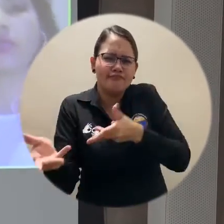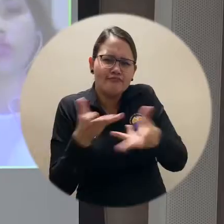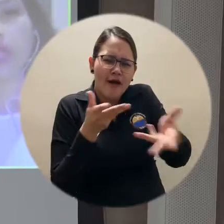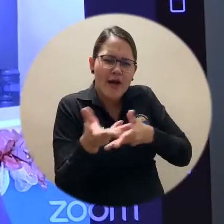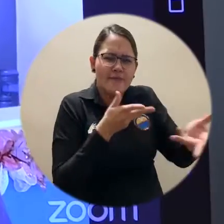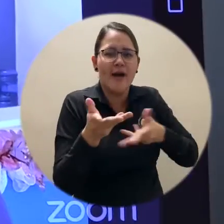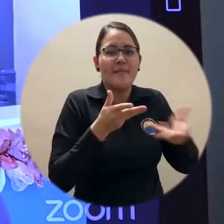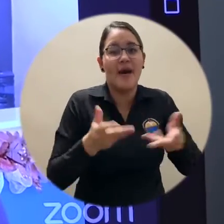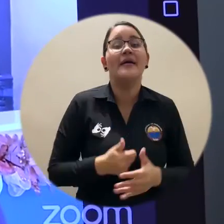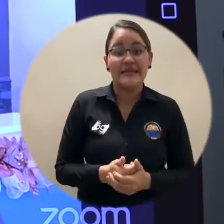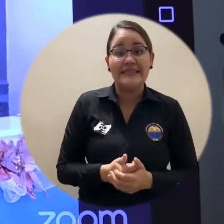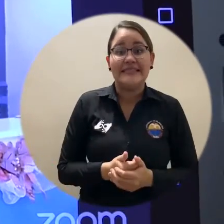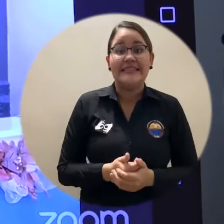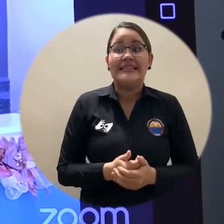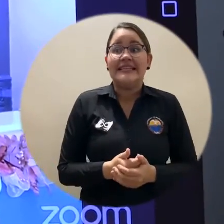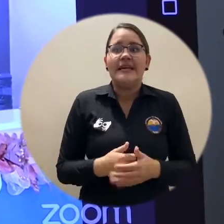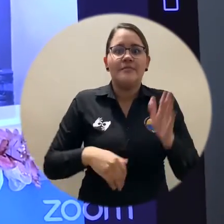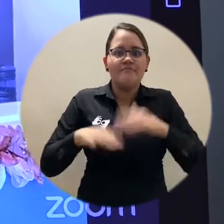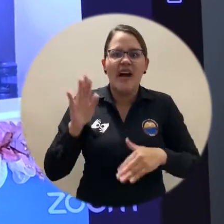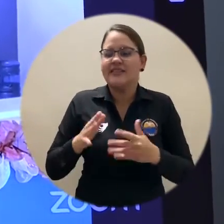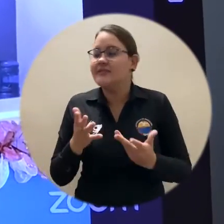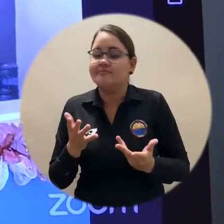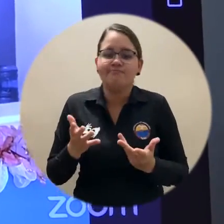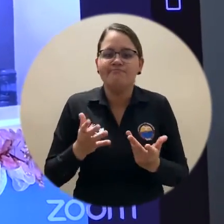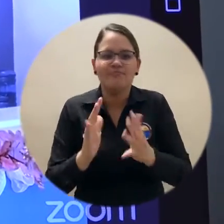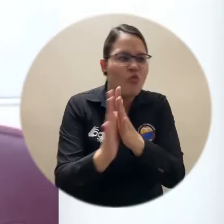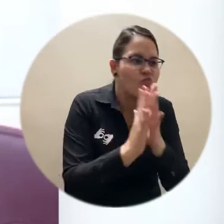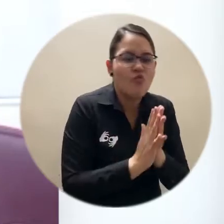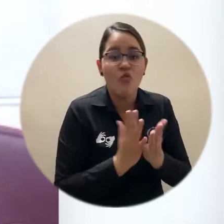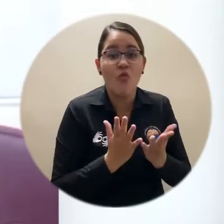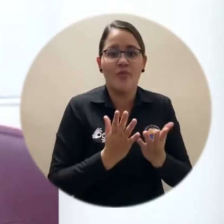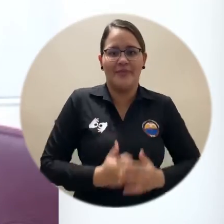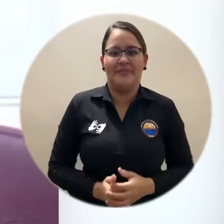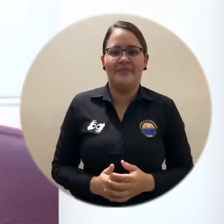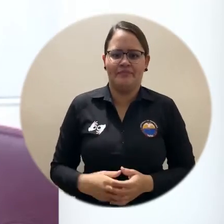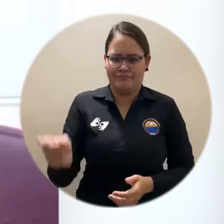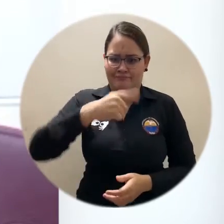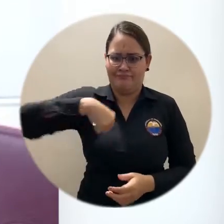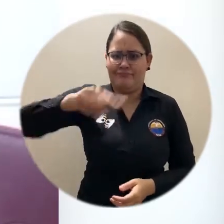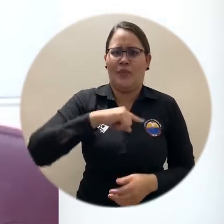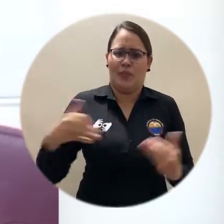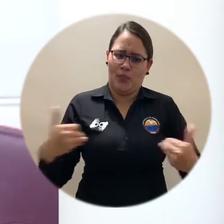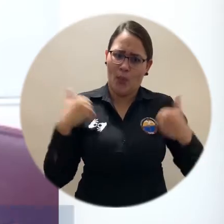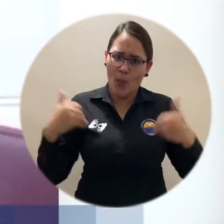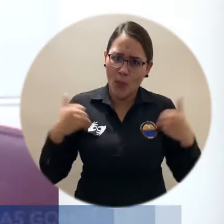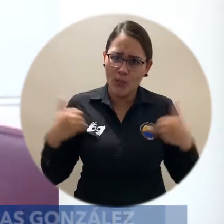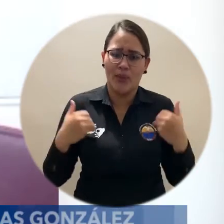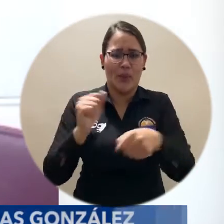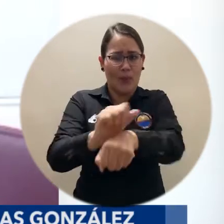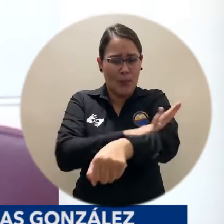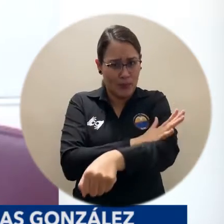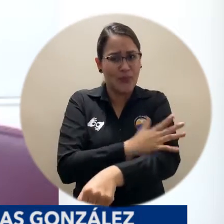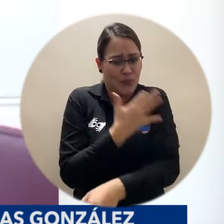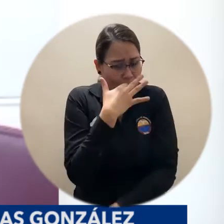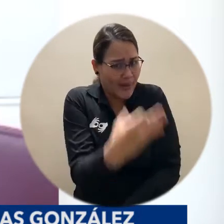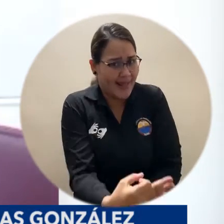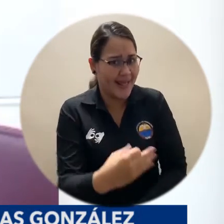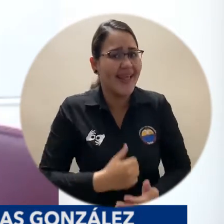fortaleciendo los vínculos con los integrantes de este estamento académico. Obviamente la emoción de los sentimientos